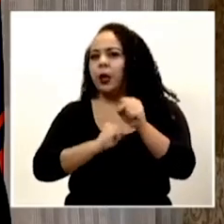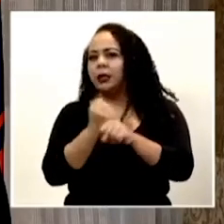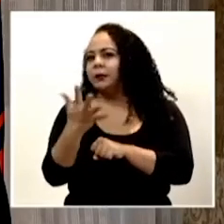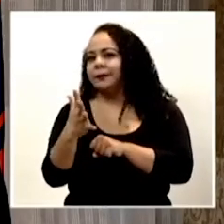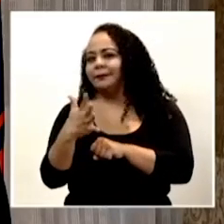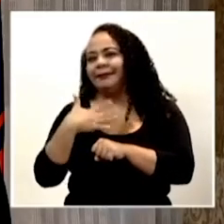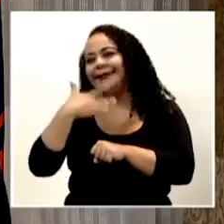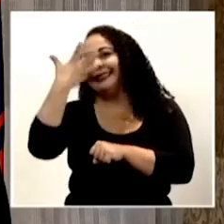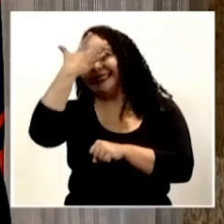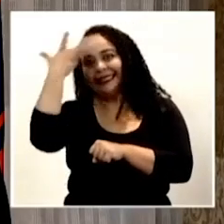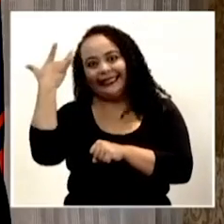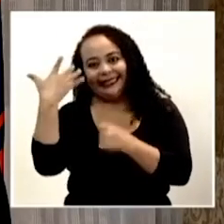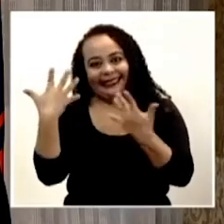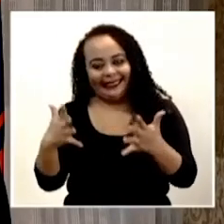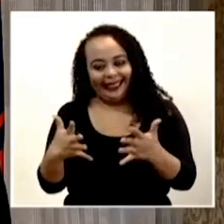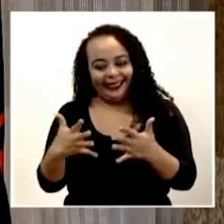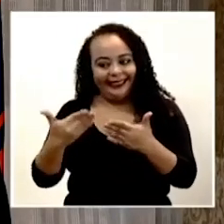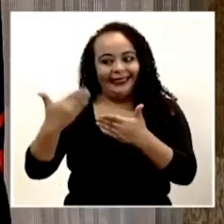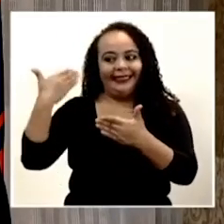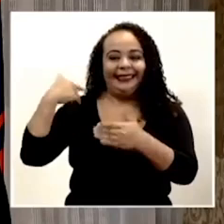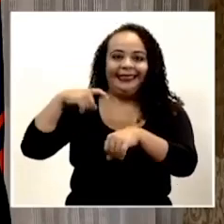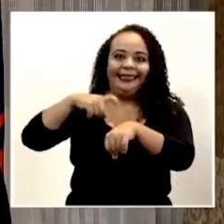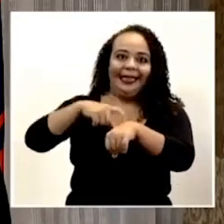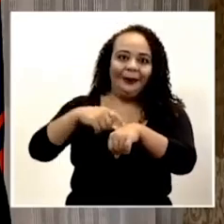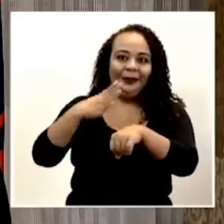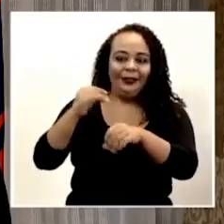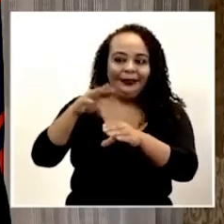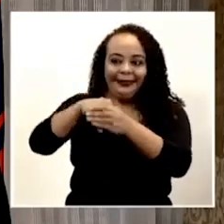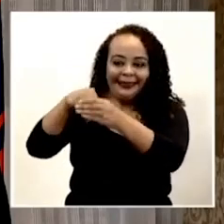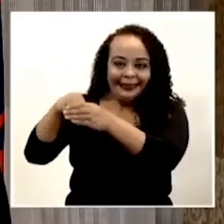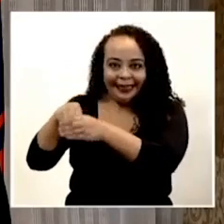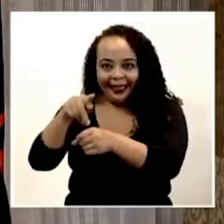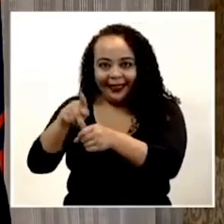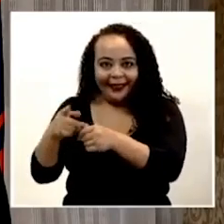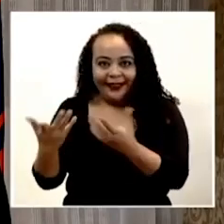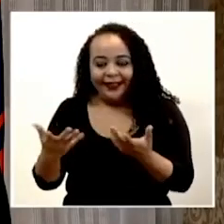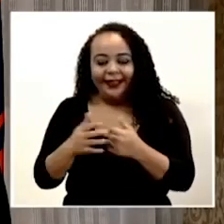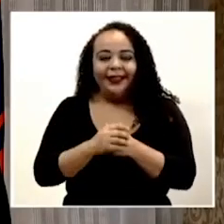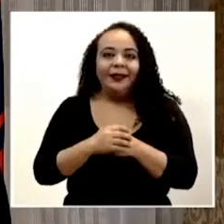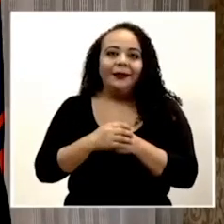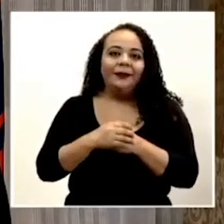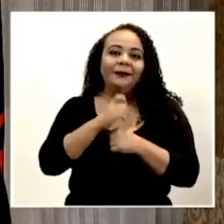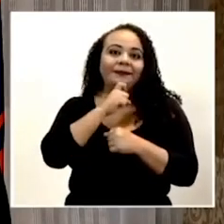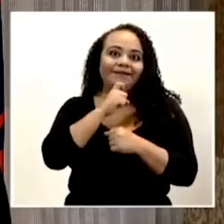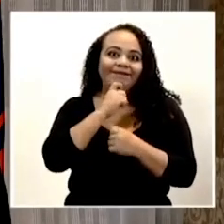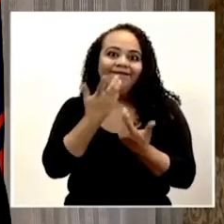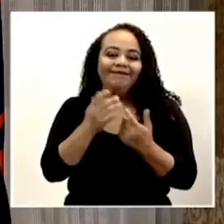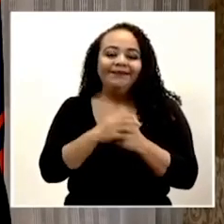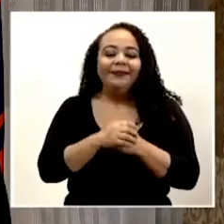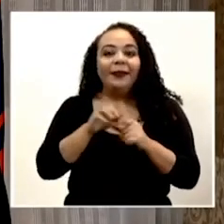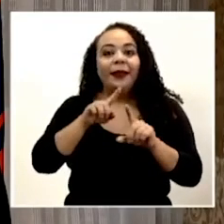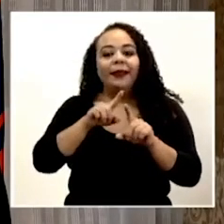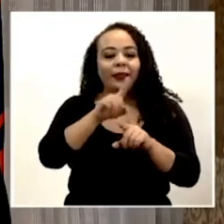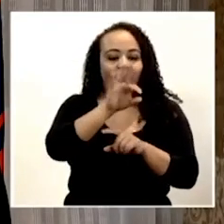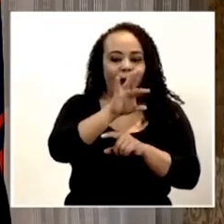se me olvida, pasado tanto tiempo y he estado involucrado en tantas actividades que me cuesta un toque, pero, bueno, desde el 99 hasta el 2006,